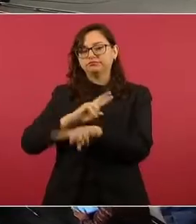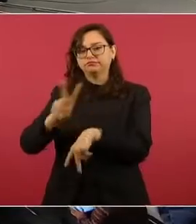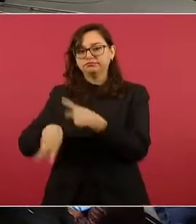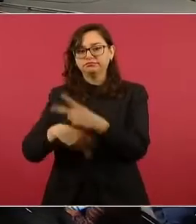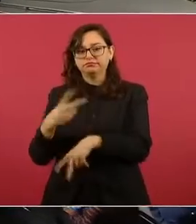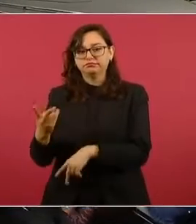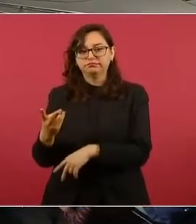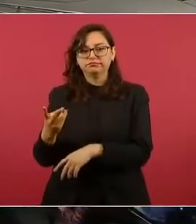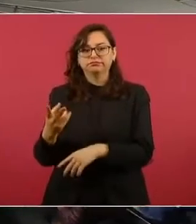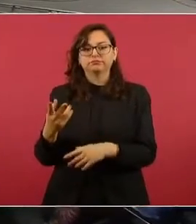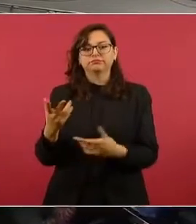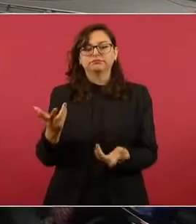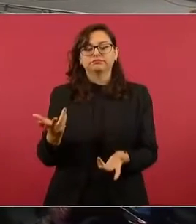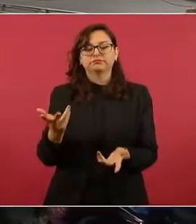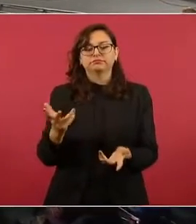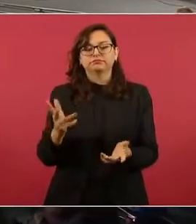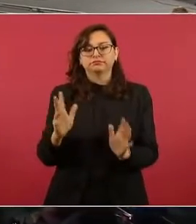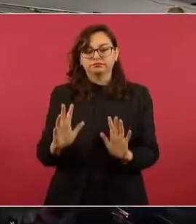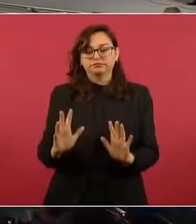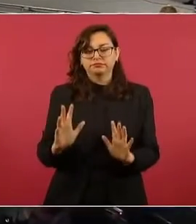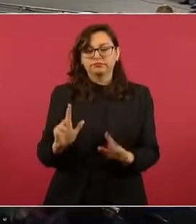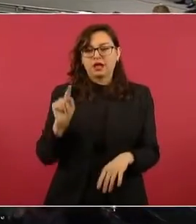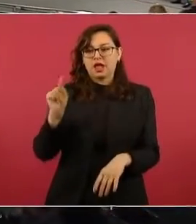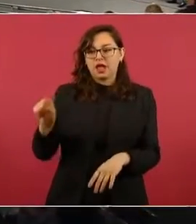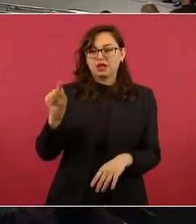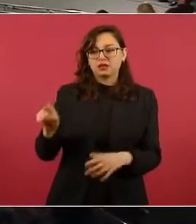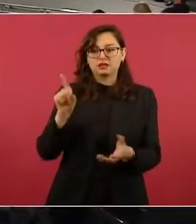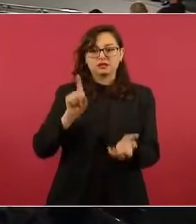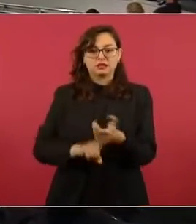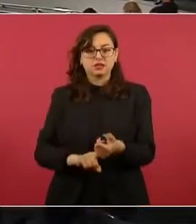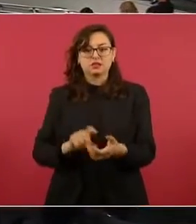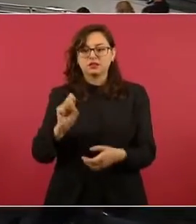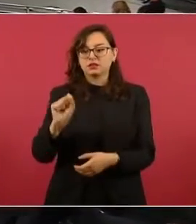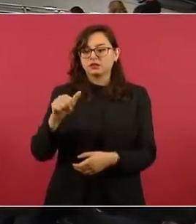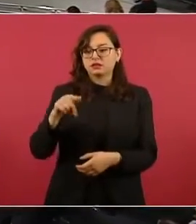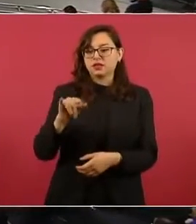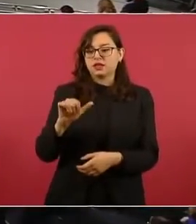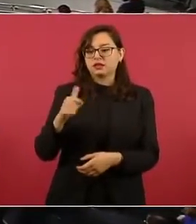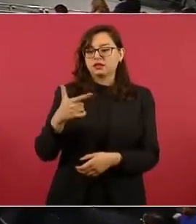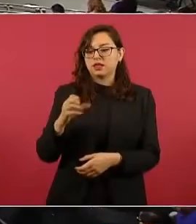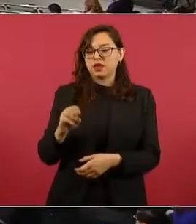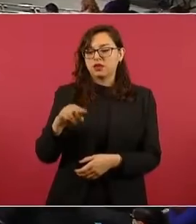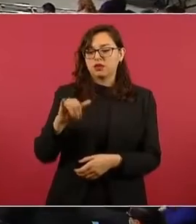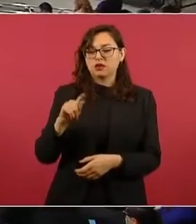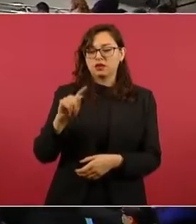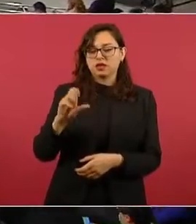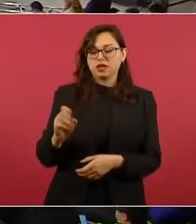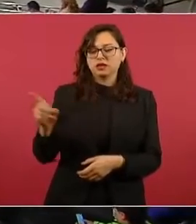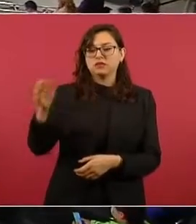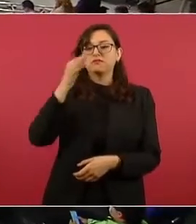Santiago Nieto me informaba con más